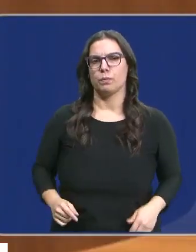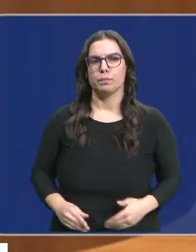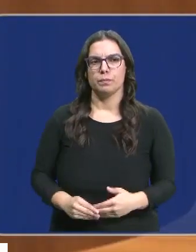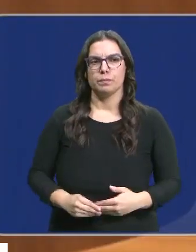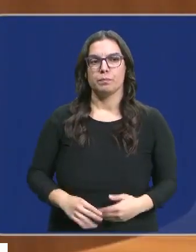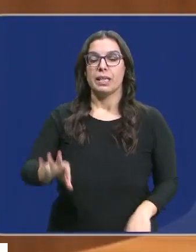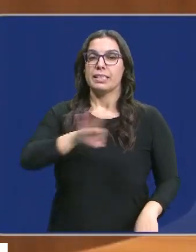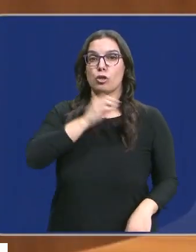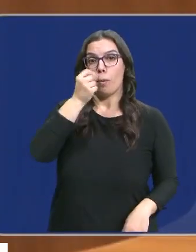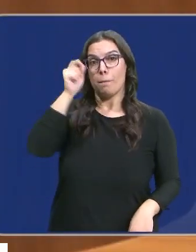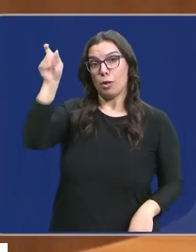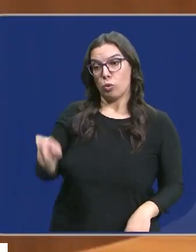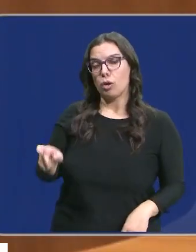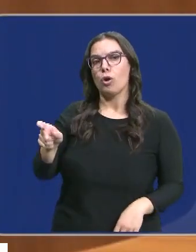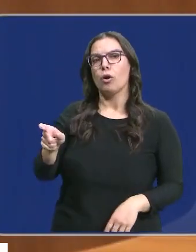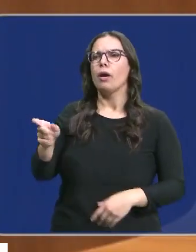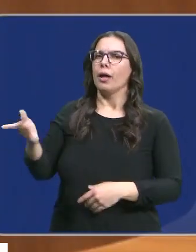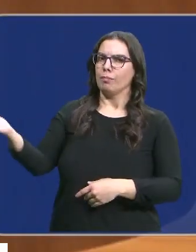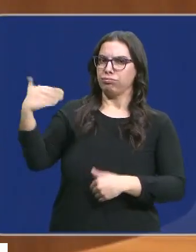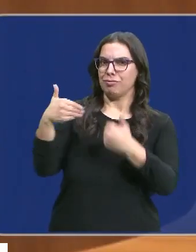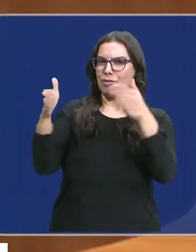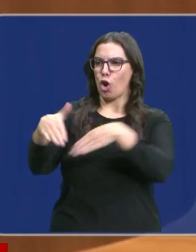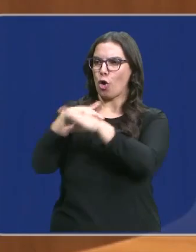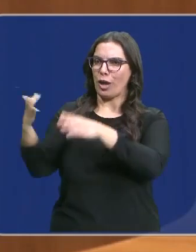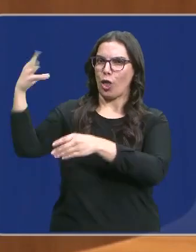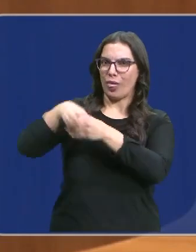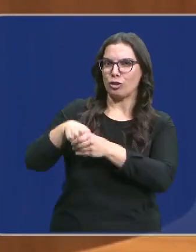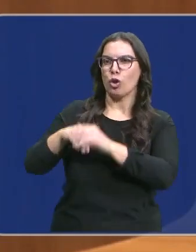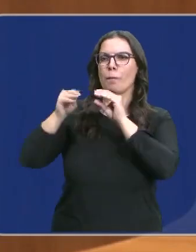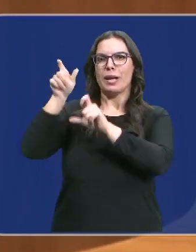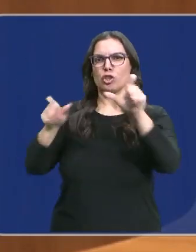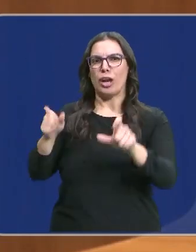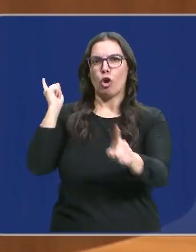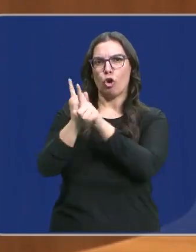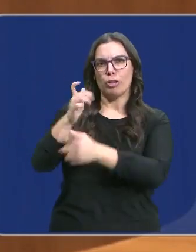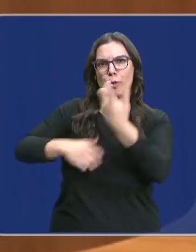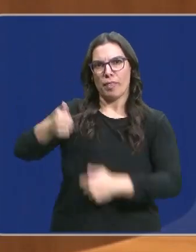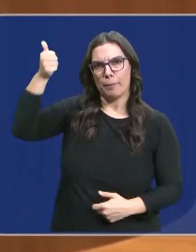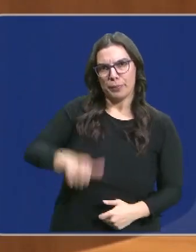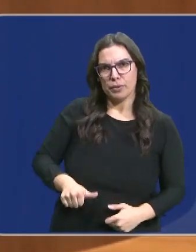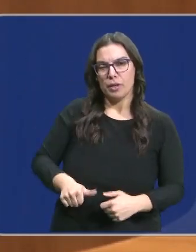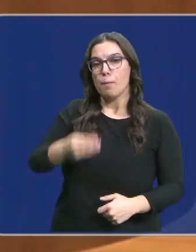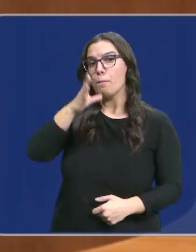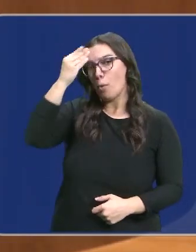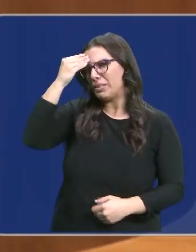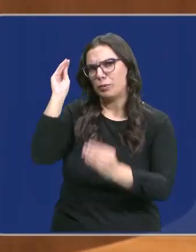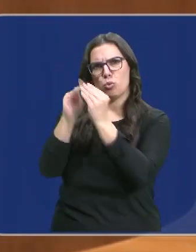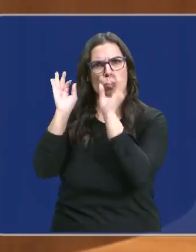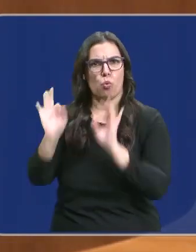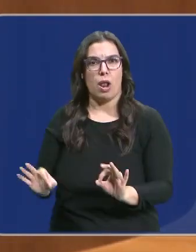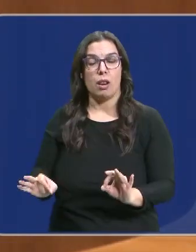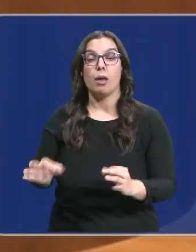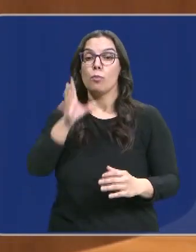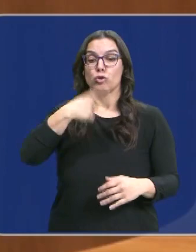El señor Mañueco ha metido a los negacionistas de la violencia machista en su gobierno y lo ha hecho sencillamente porque piensa igual que ellos. Por todo ello